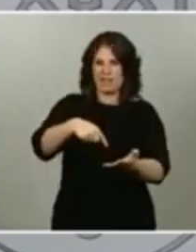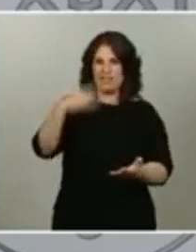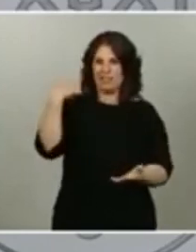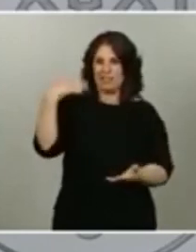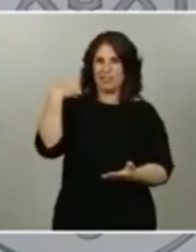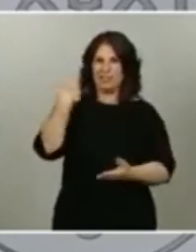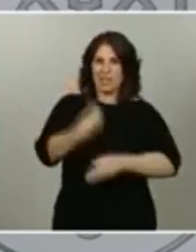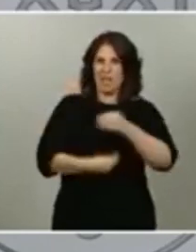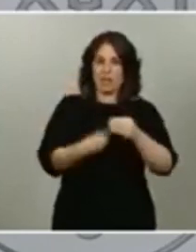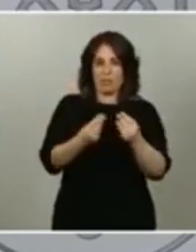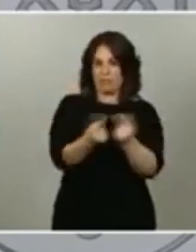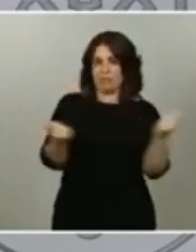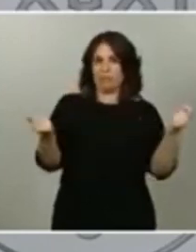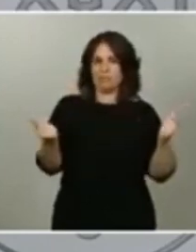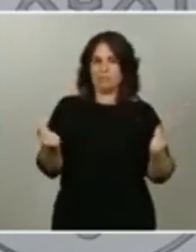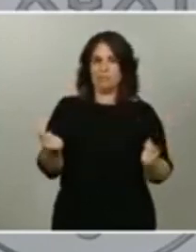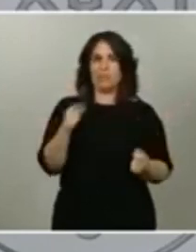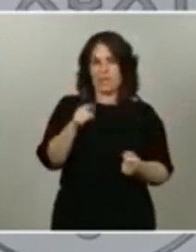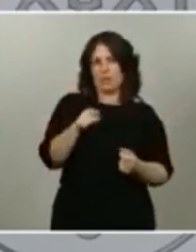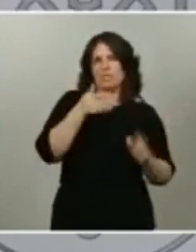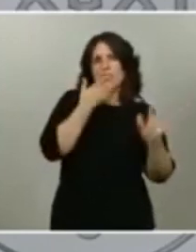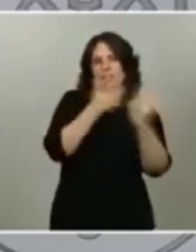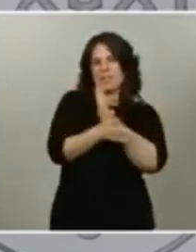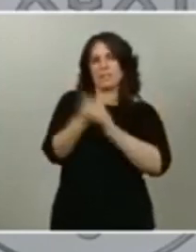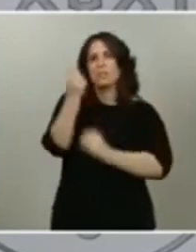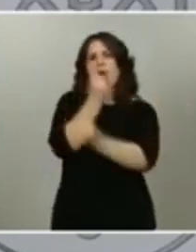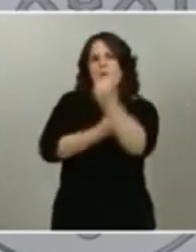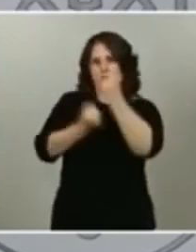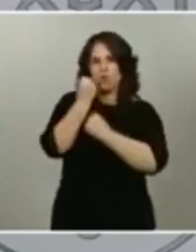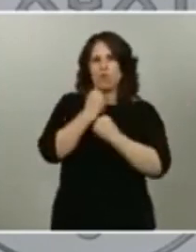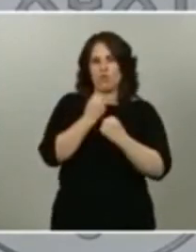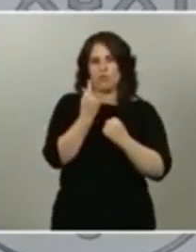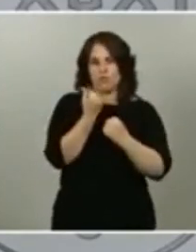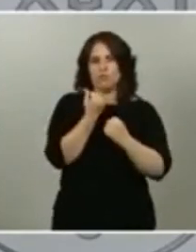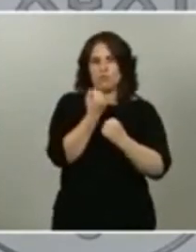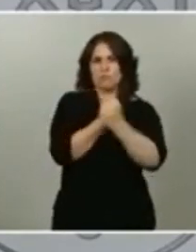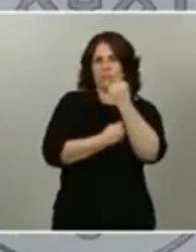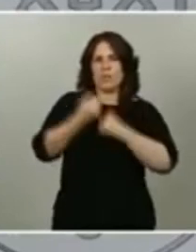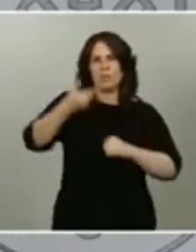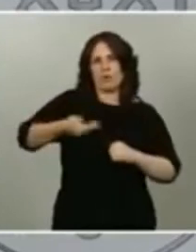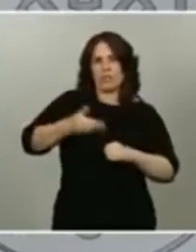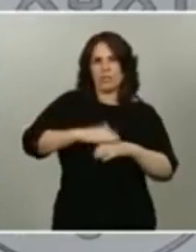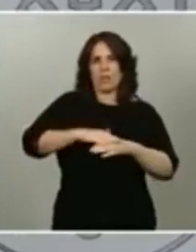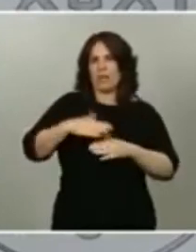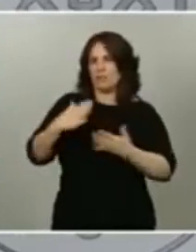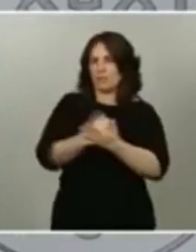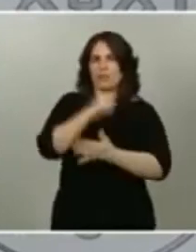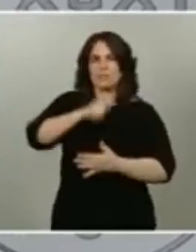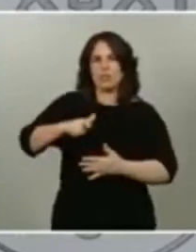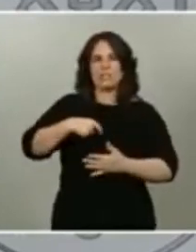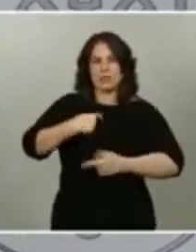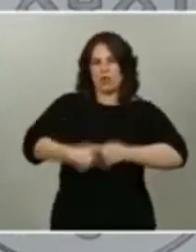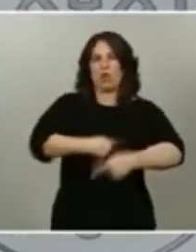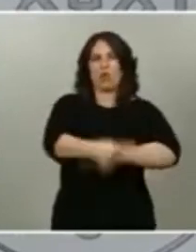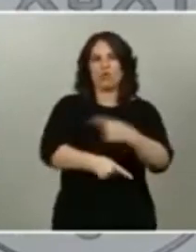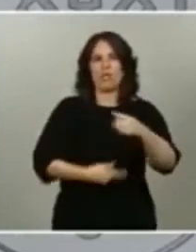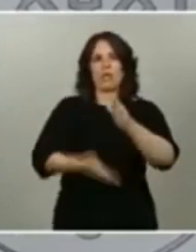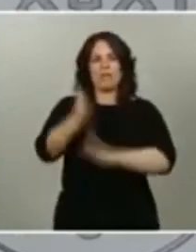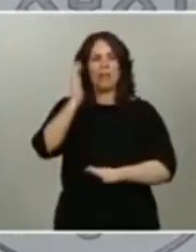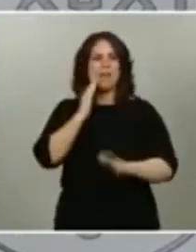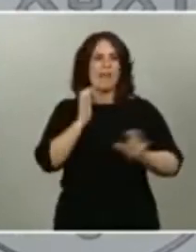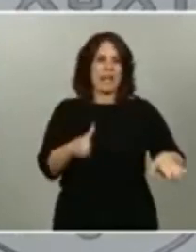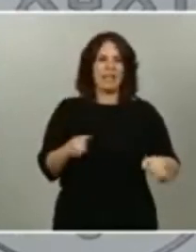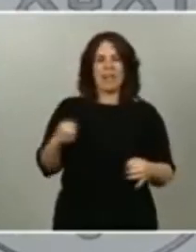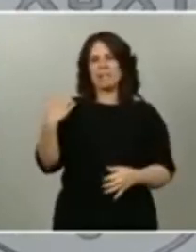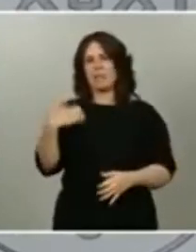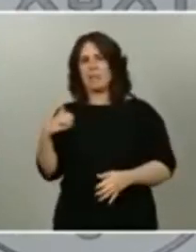está suponiendo un ahorro muy importante para muchas personas que diariamente se desplazaban de Cádiz a Sevilla o de la provincia de Cádiz